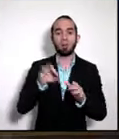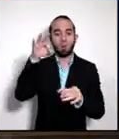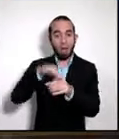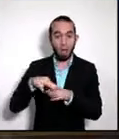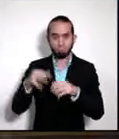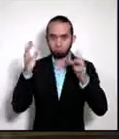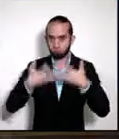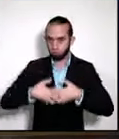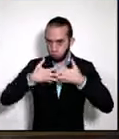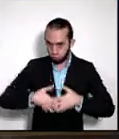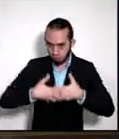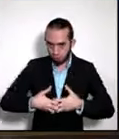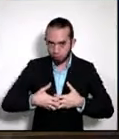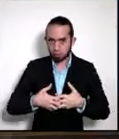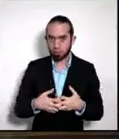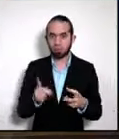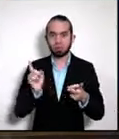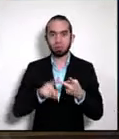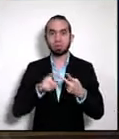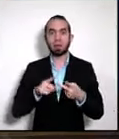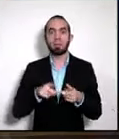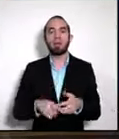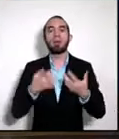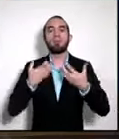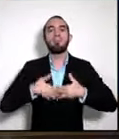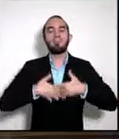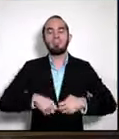y manufactura liviana,